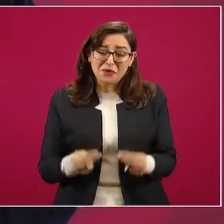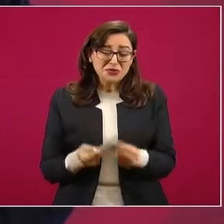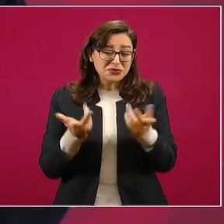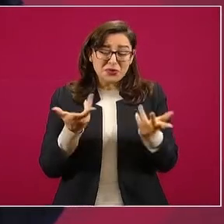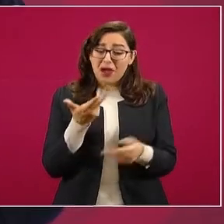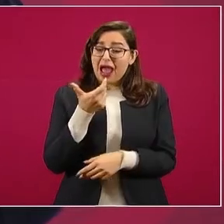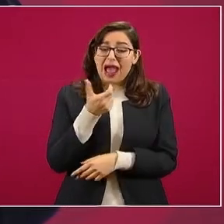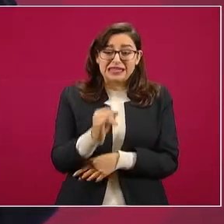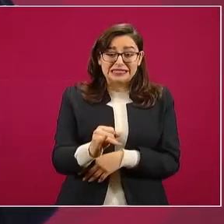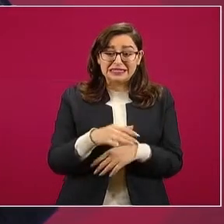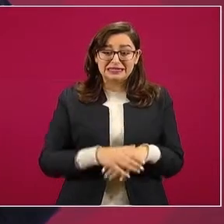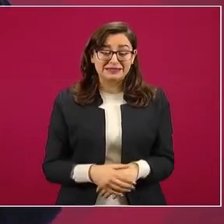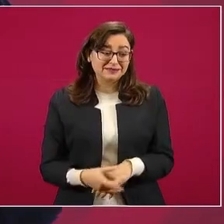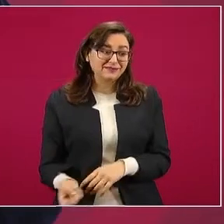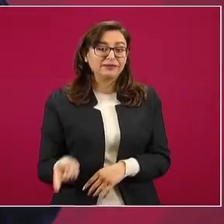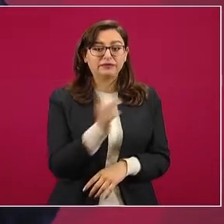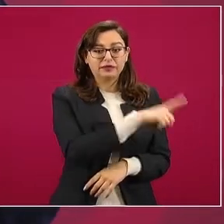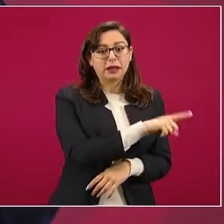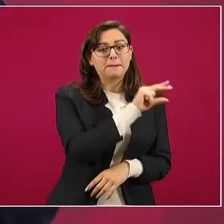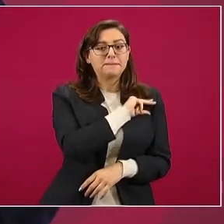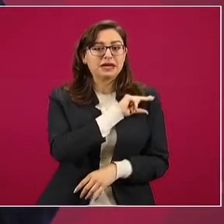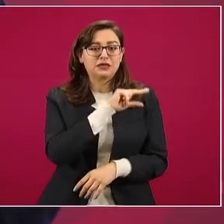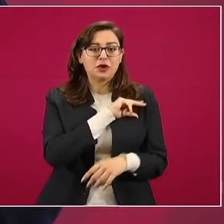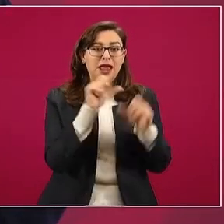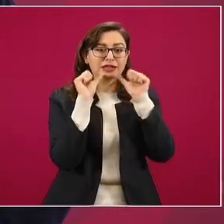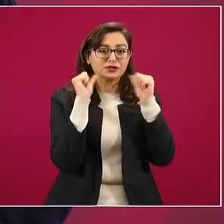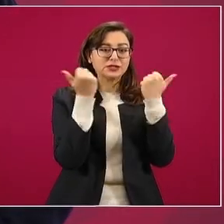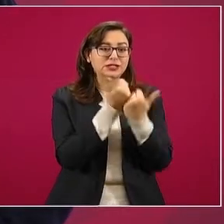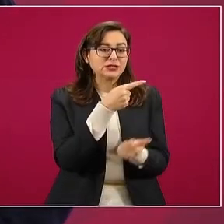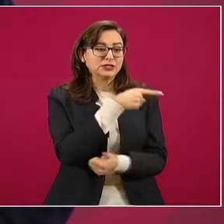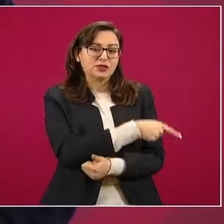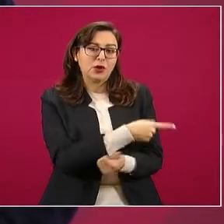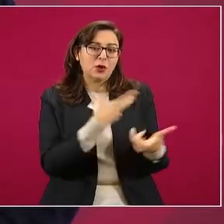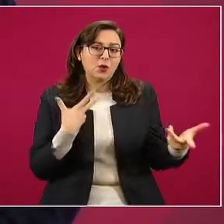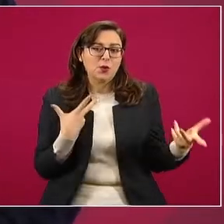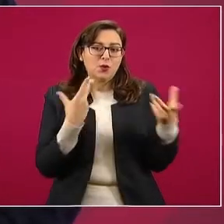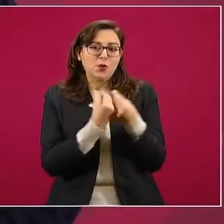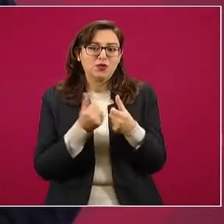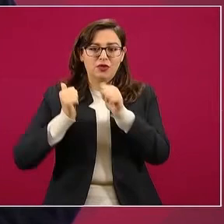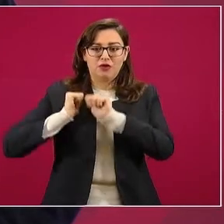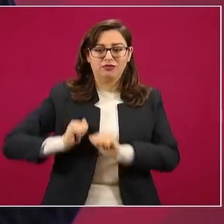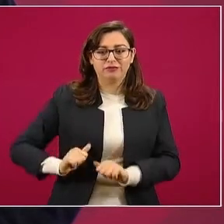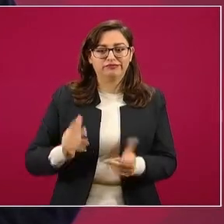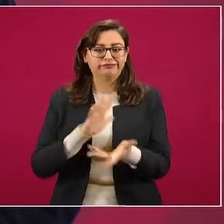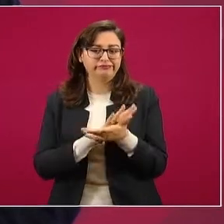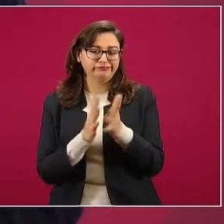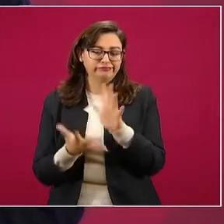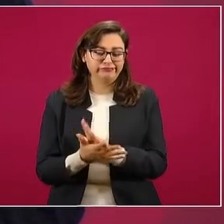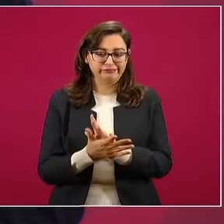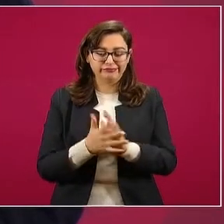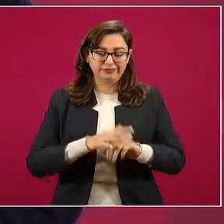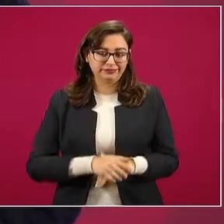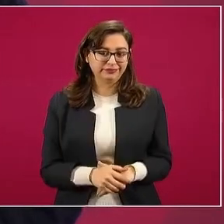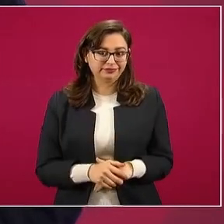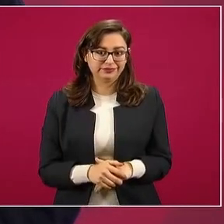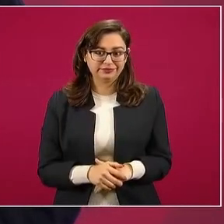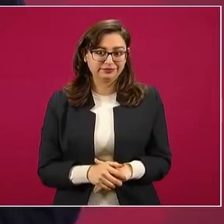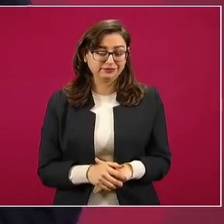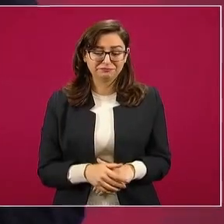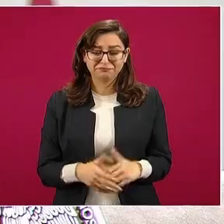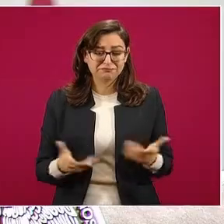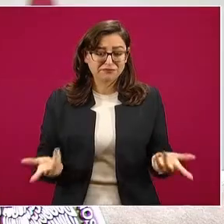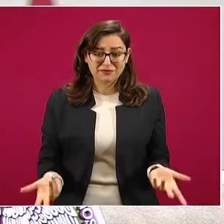esos despachos estaban vinculados con las autoridades ambientales. Y lo mismo los grupos.